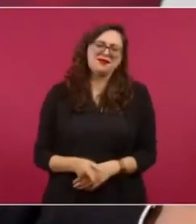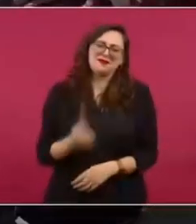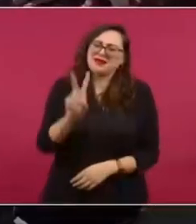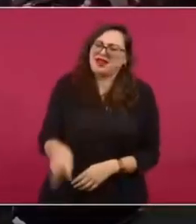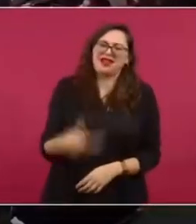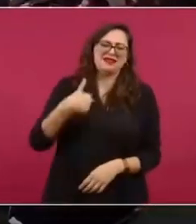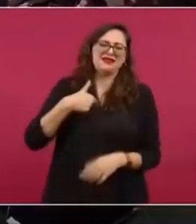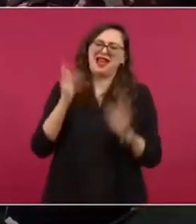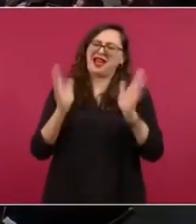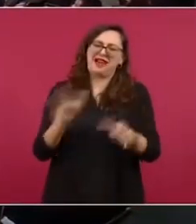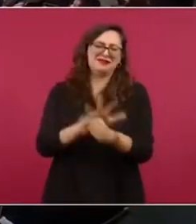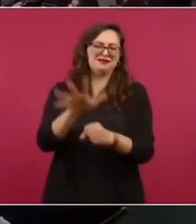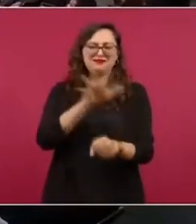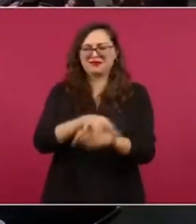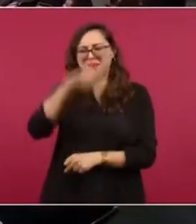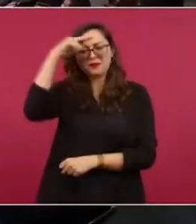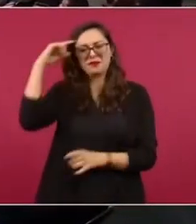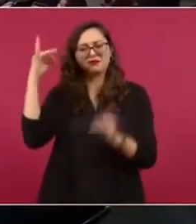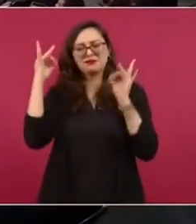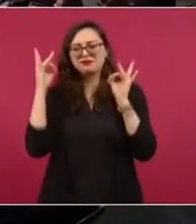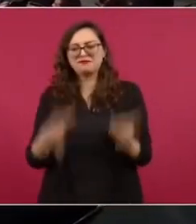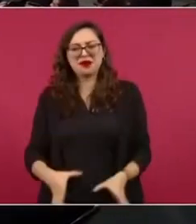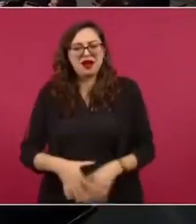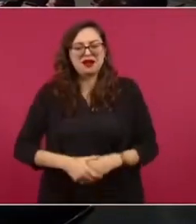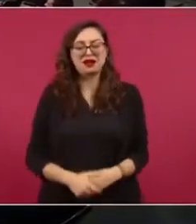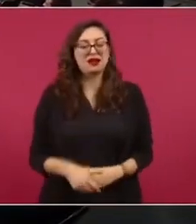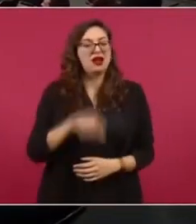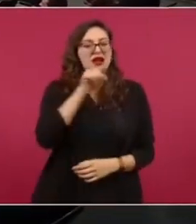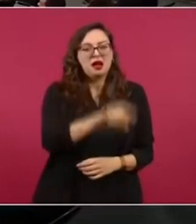tienen todos los medios de